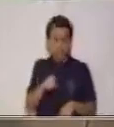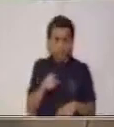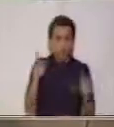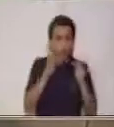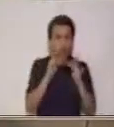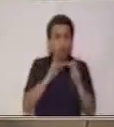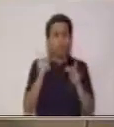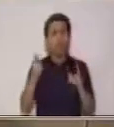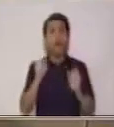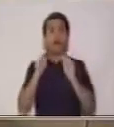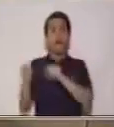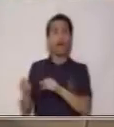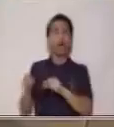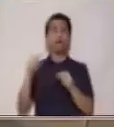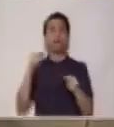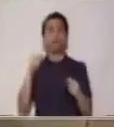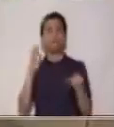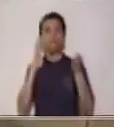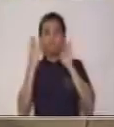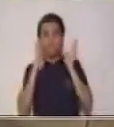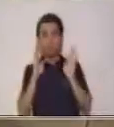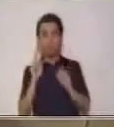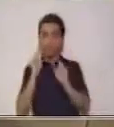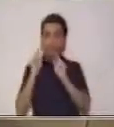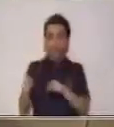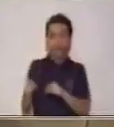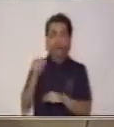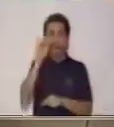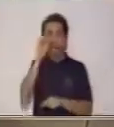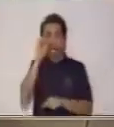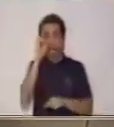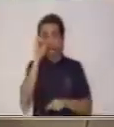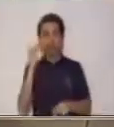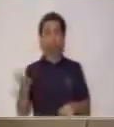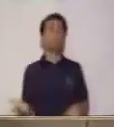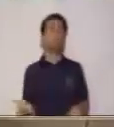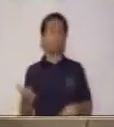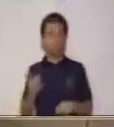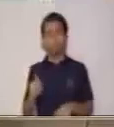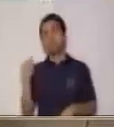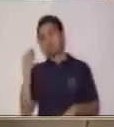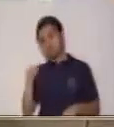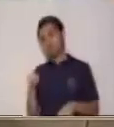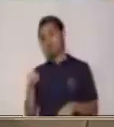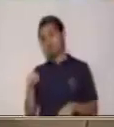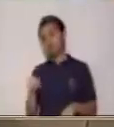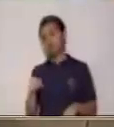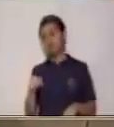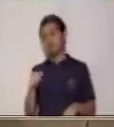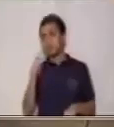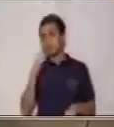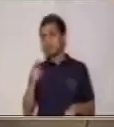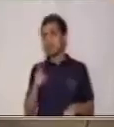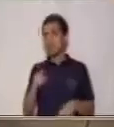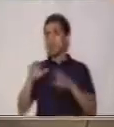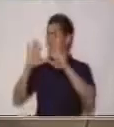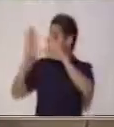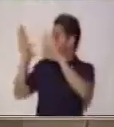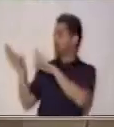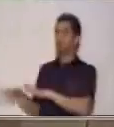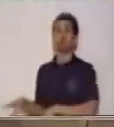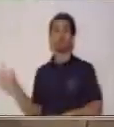relacionada a redes sociales. Entonces, esto es parte de lo que vamos a encontrar en un anuncio